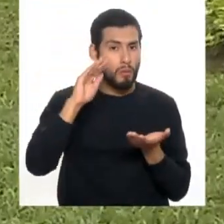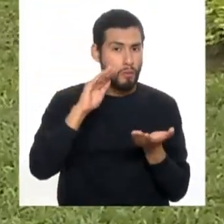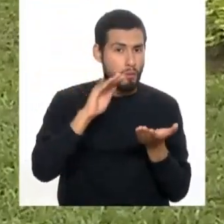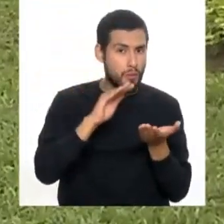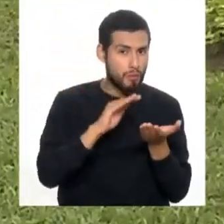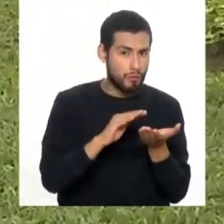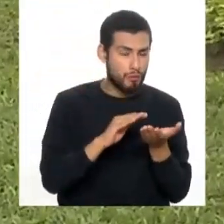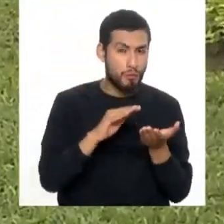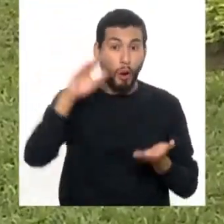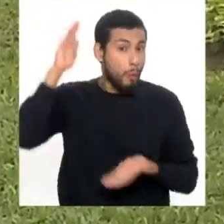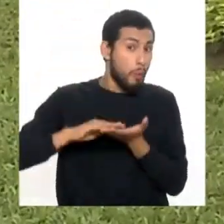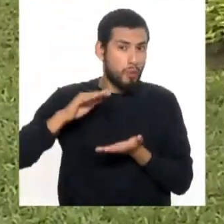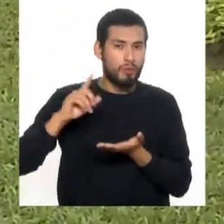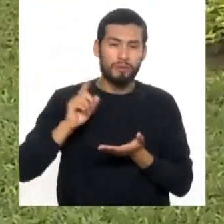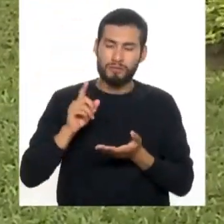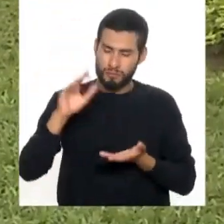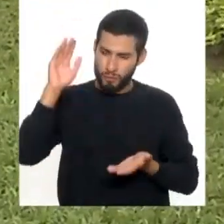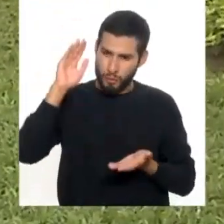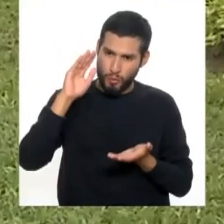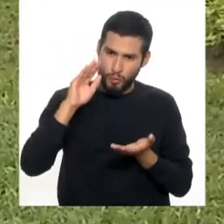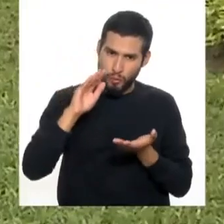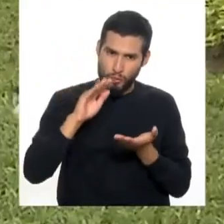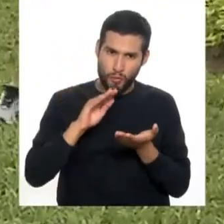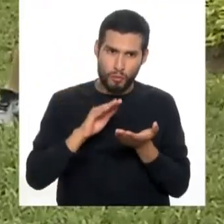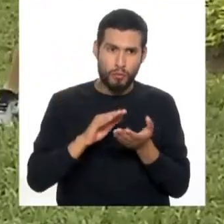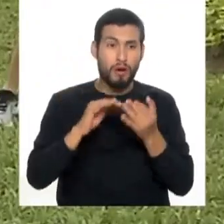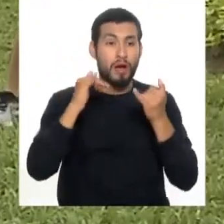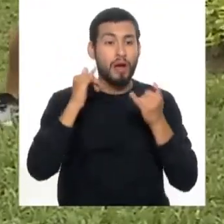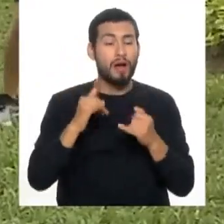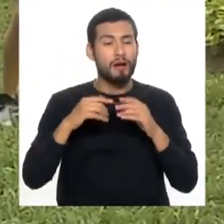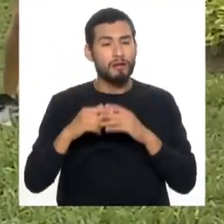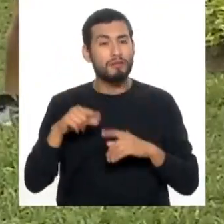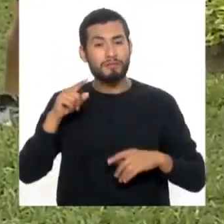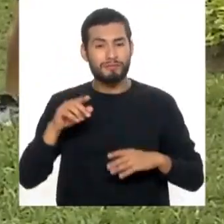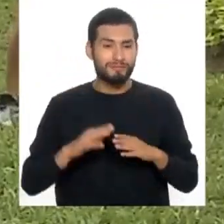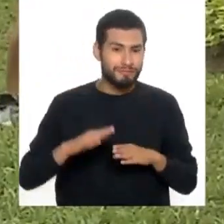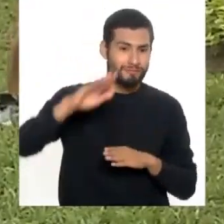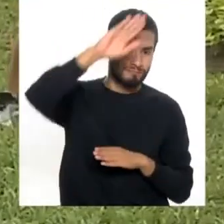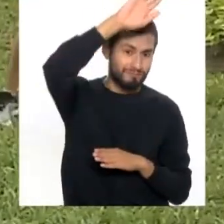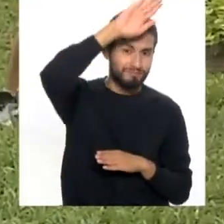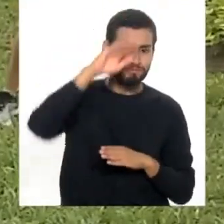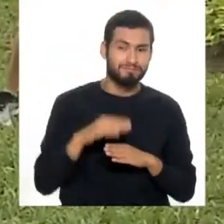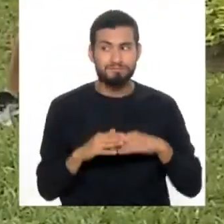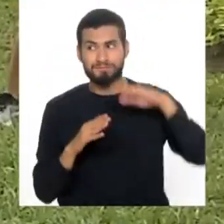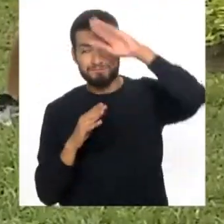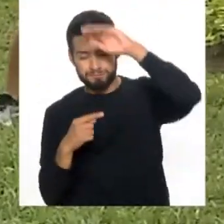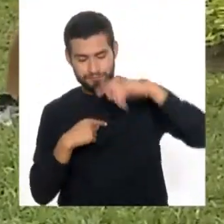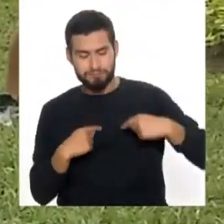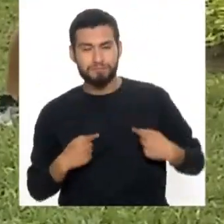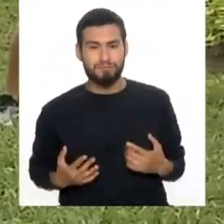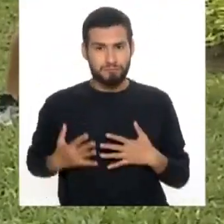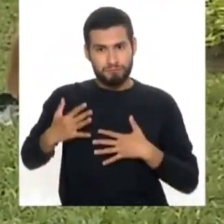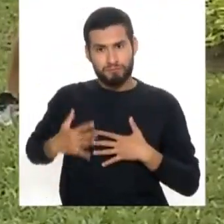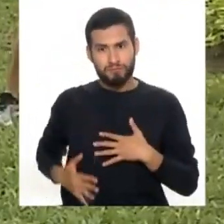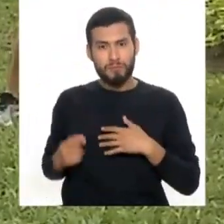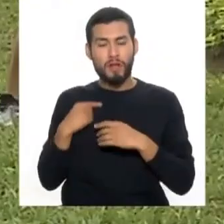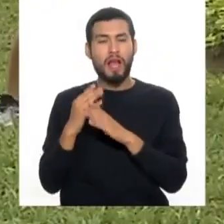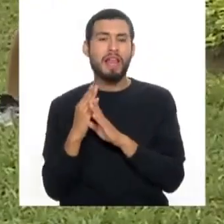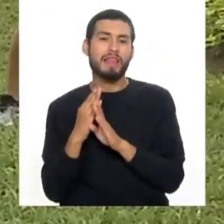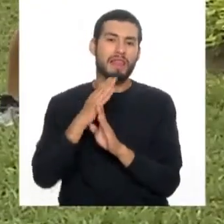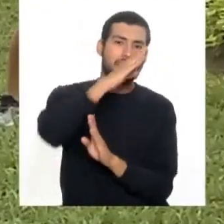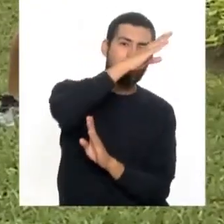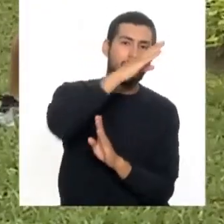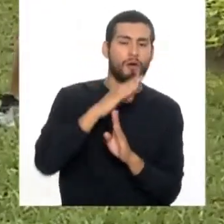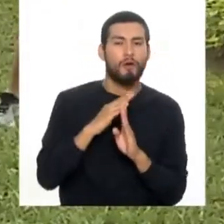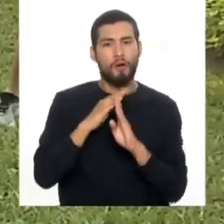Muy bien. Lo que vamos a hacer ahora es elevar derecha, luego la izquierda. Hacia arriba. En diagonal. Ahí está.